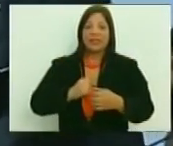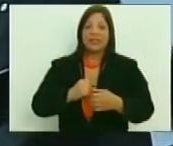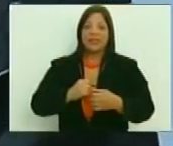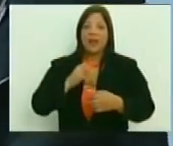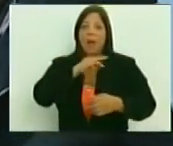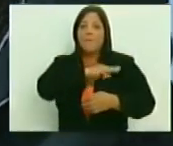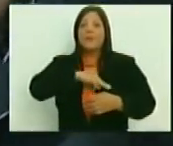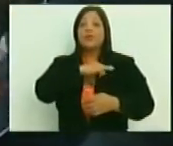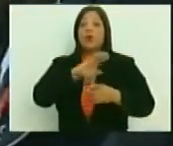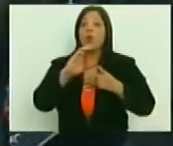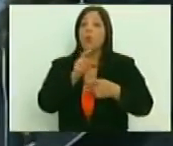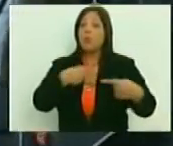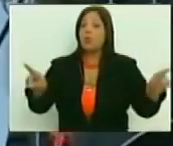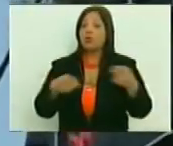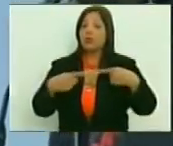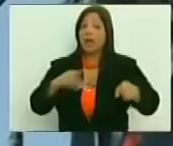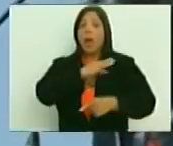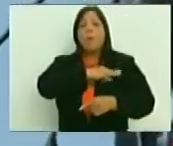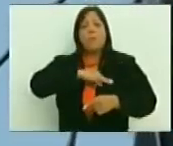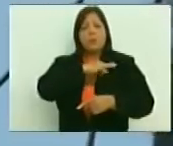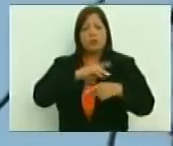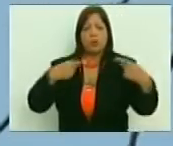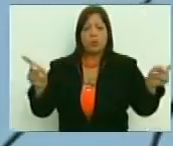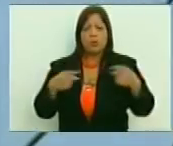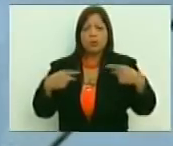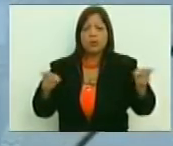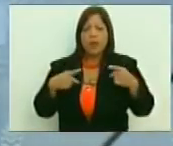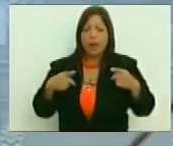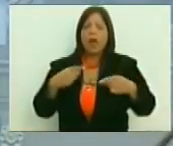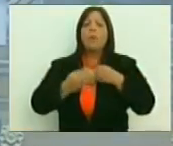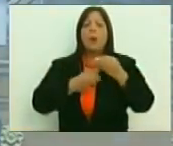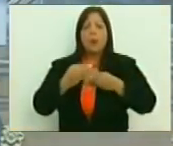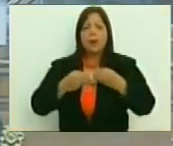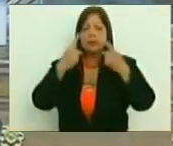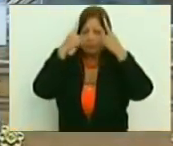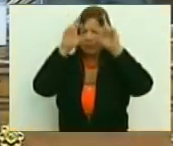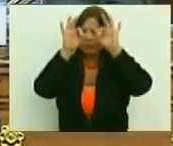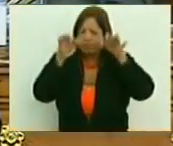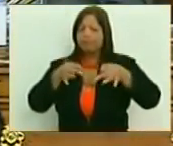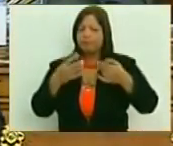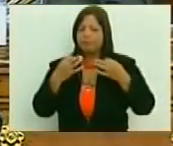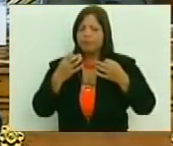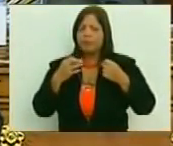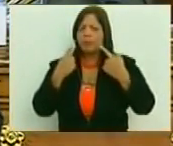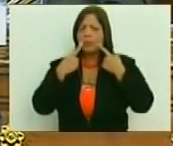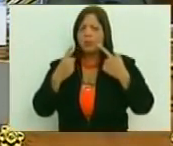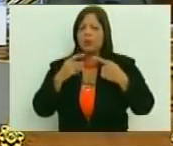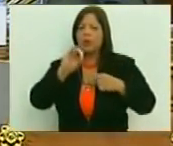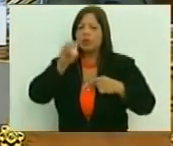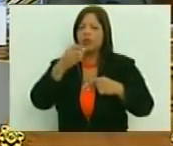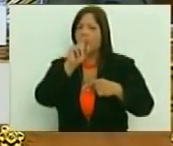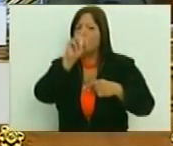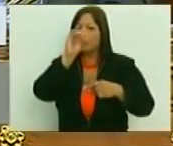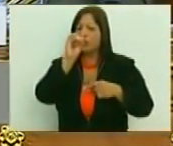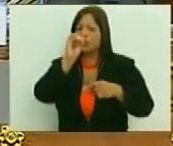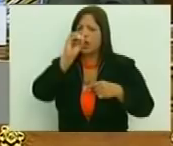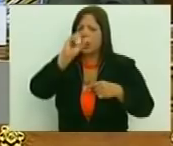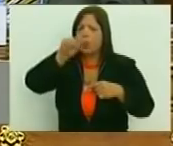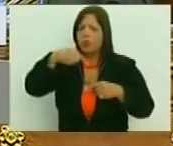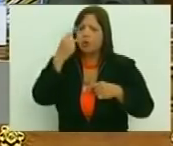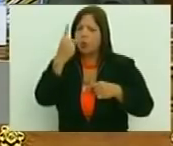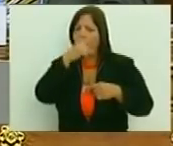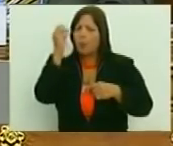la misión música. Ok, la misión música. Vamos a ser autocríticos. Misión música para el 0.1% de los que hacen música.